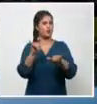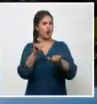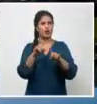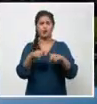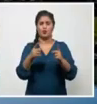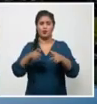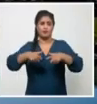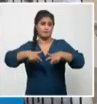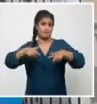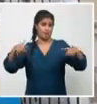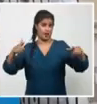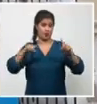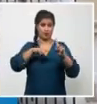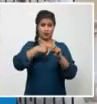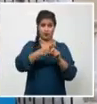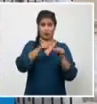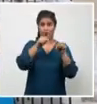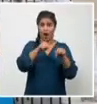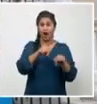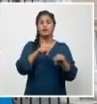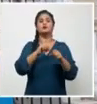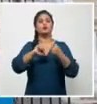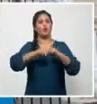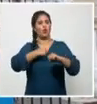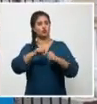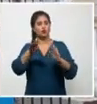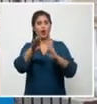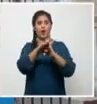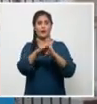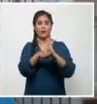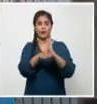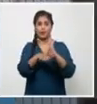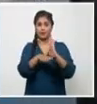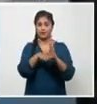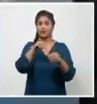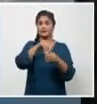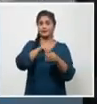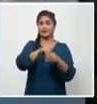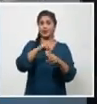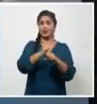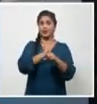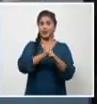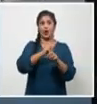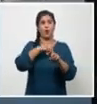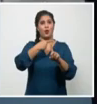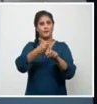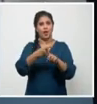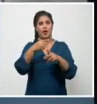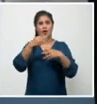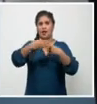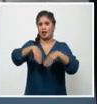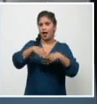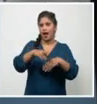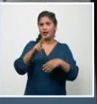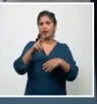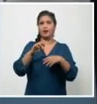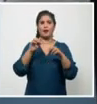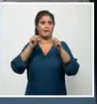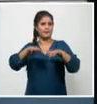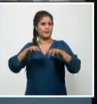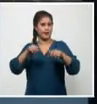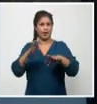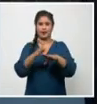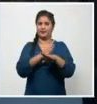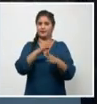positivos en el territorio, se retoman las medidas de higiene y prevención en centros laborales y espacios públicos, como el uso obligatorio del nasobuco,